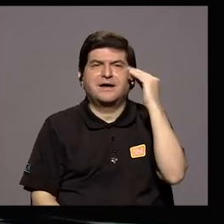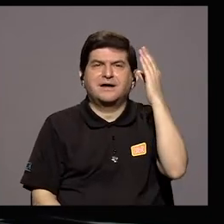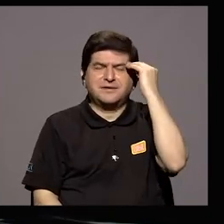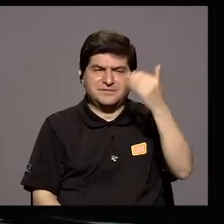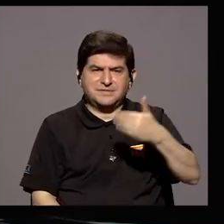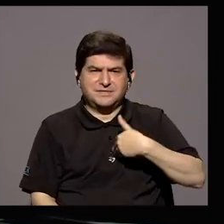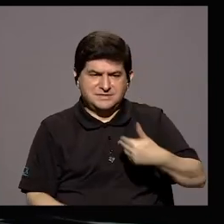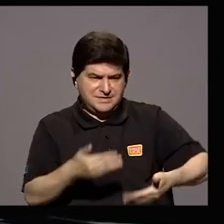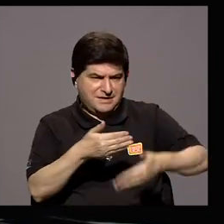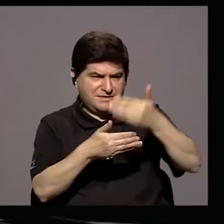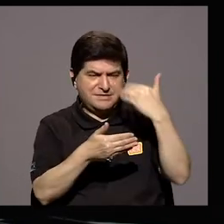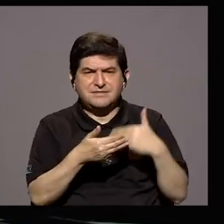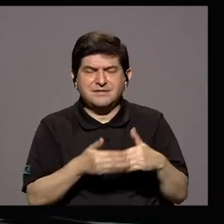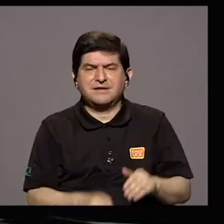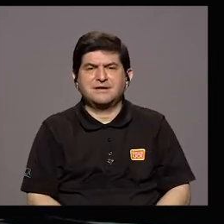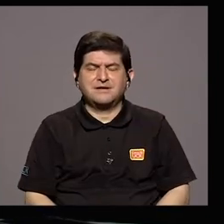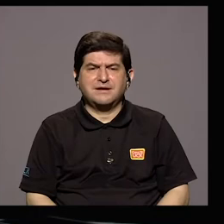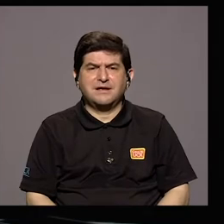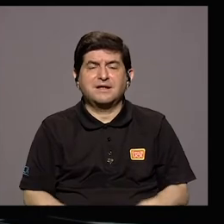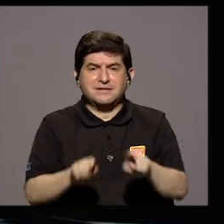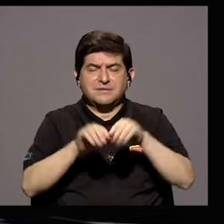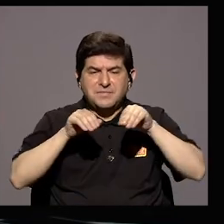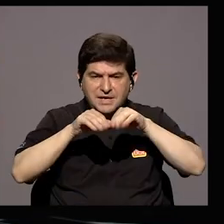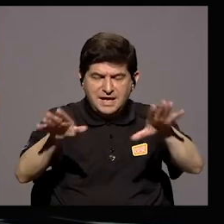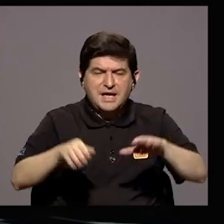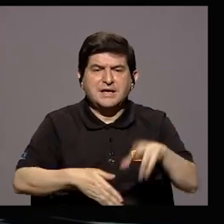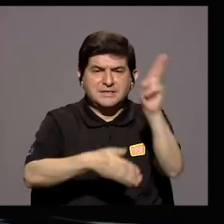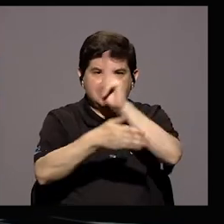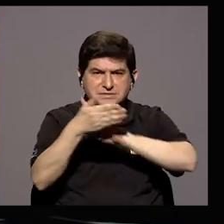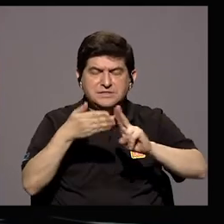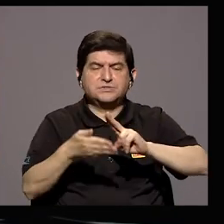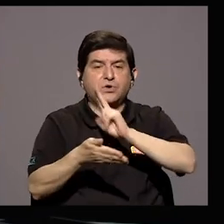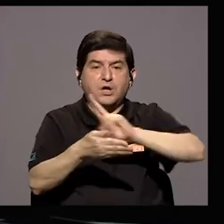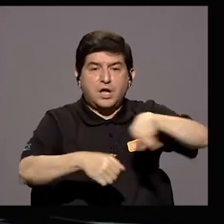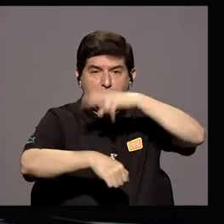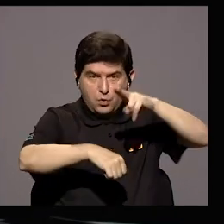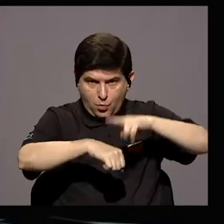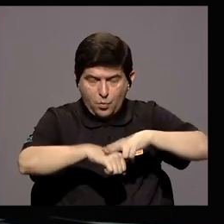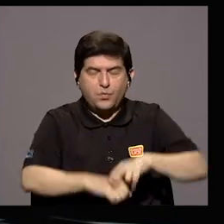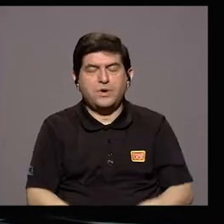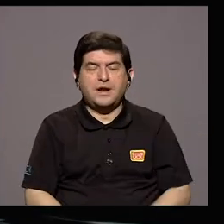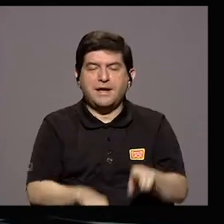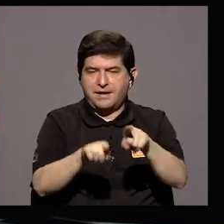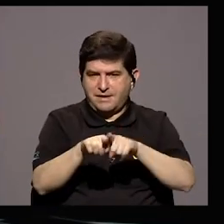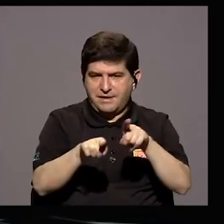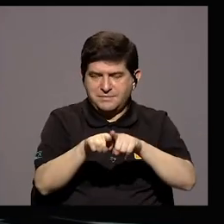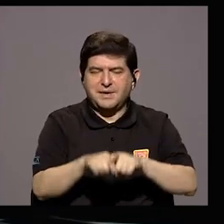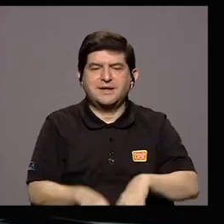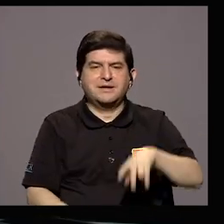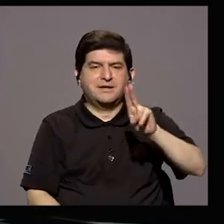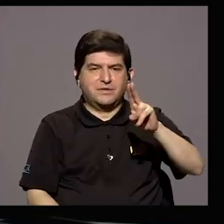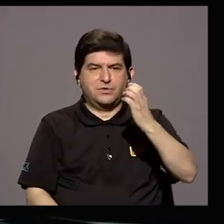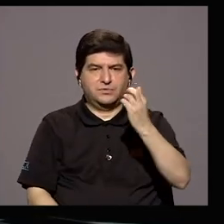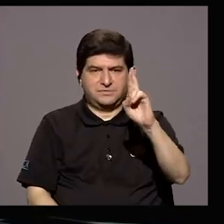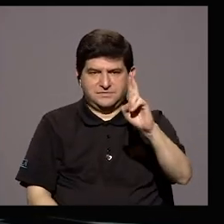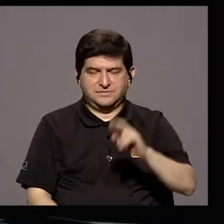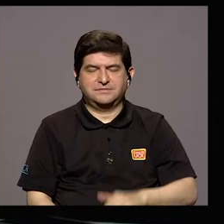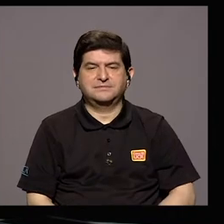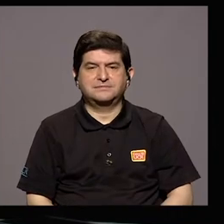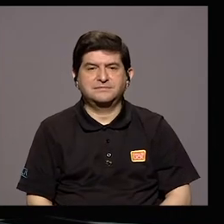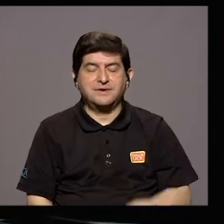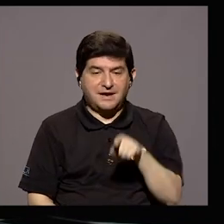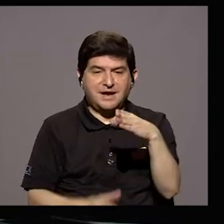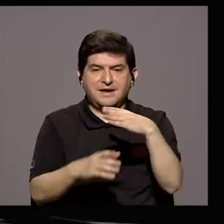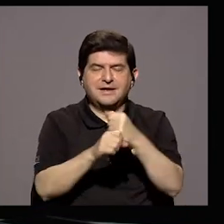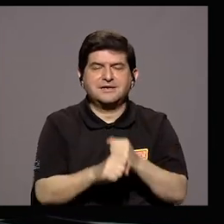Una Experiencia Que Tuve En Algún Momento Con La Extensión Universitaria En El Caso De La Universidad Nacional Una Hermana De La Universidad De Costa Rica